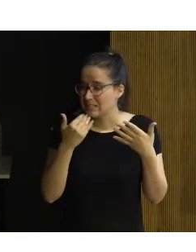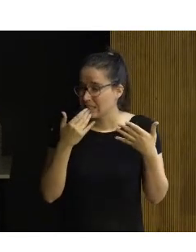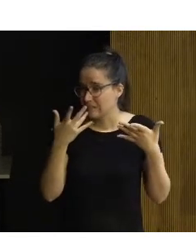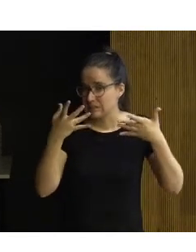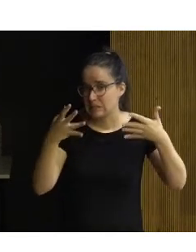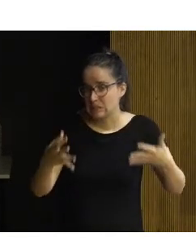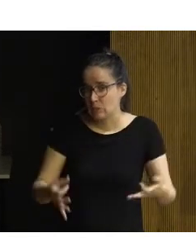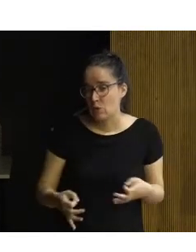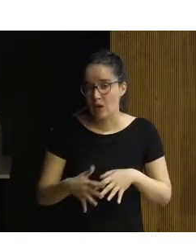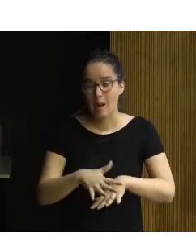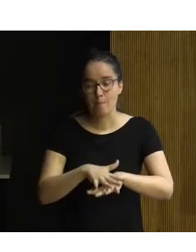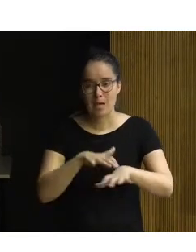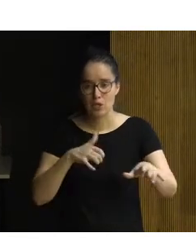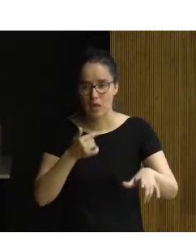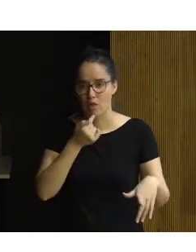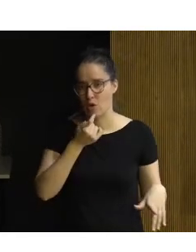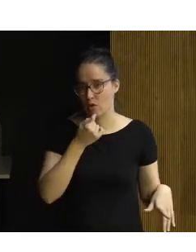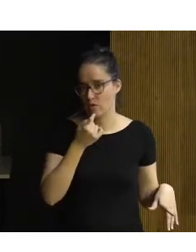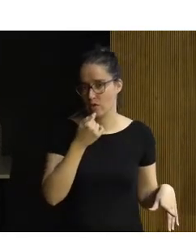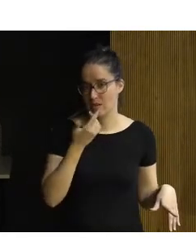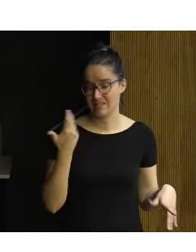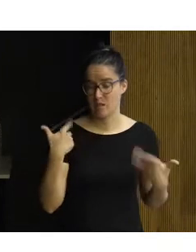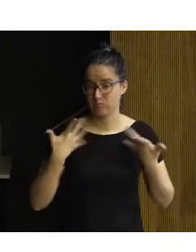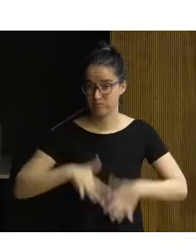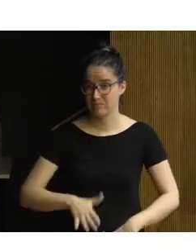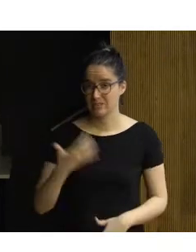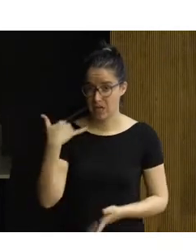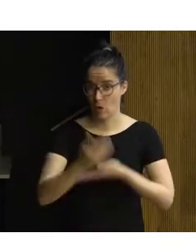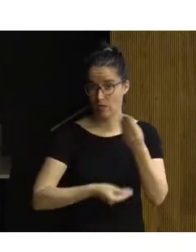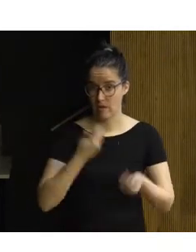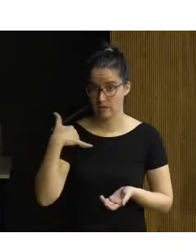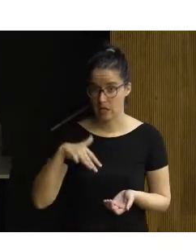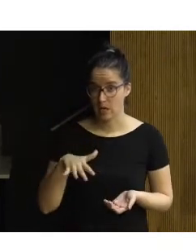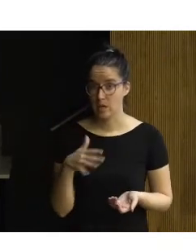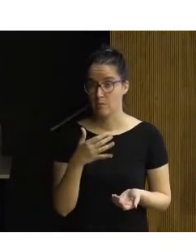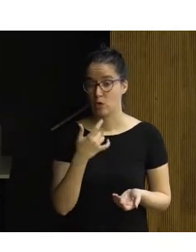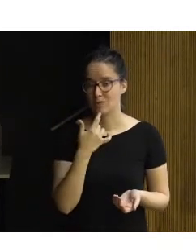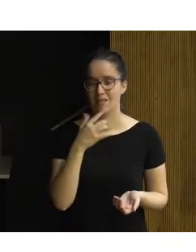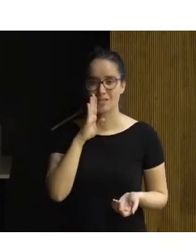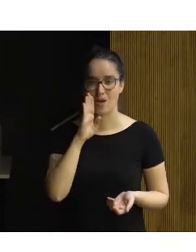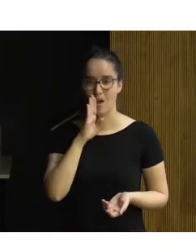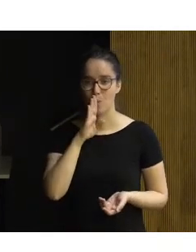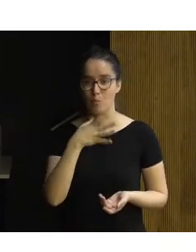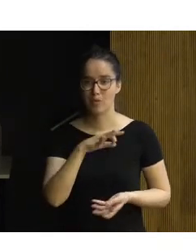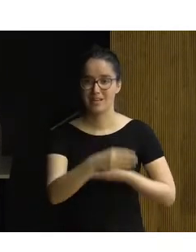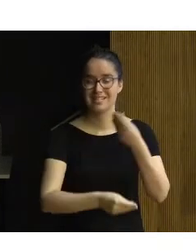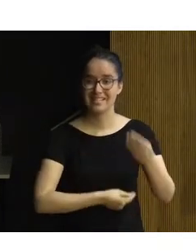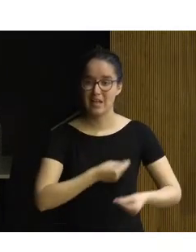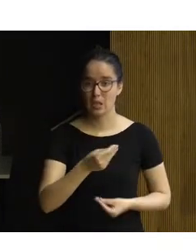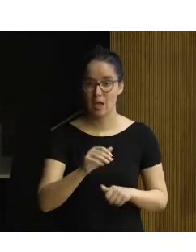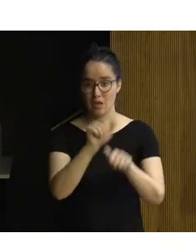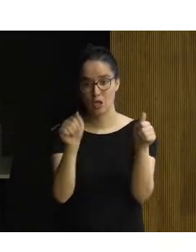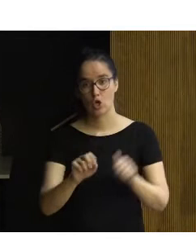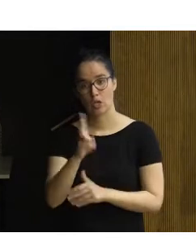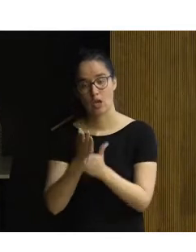seguramente gran parte de lo que pone ya lo tenía interiorizado, ya lo hacía. Pero, como se ha dicho anteriormente, quizás se hacía de